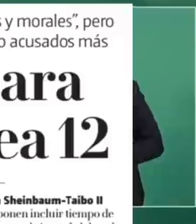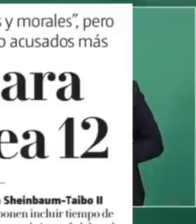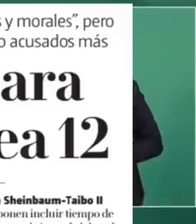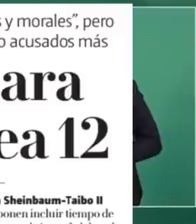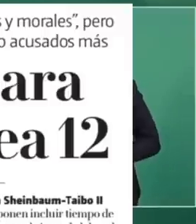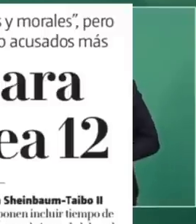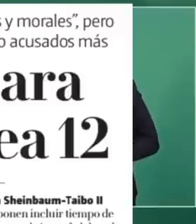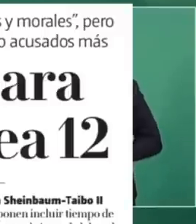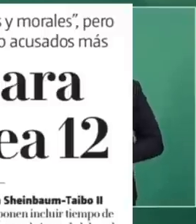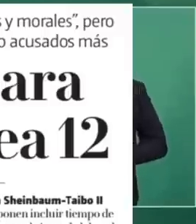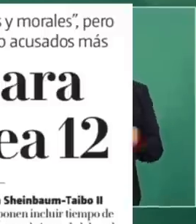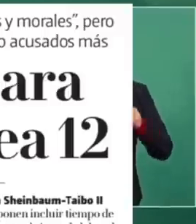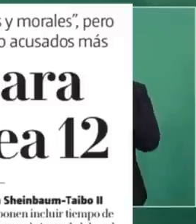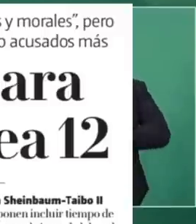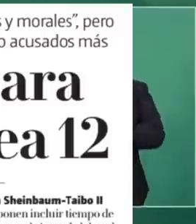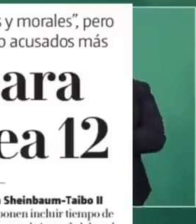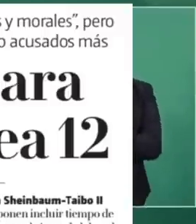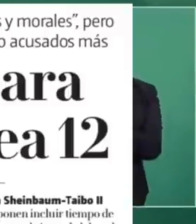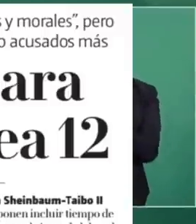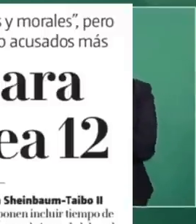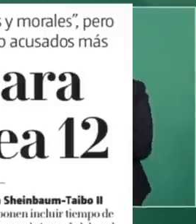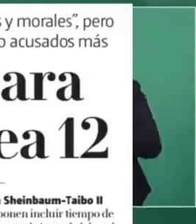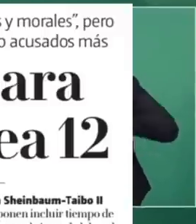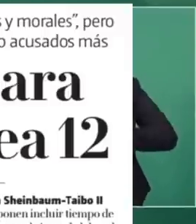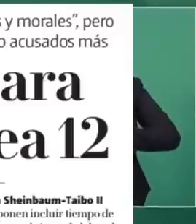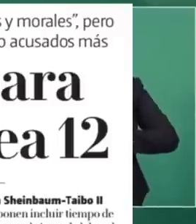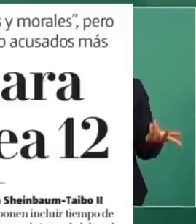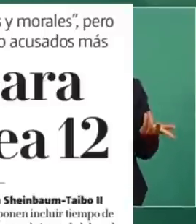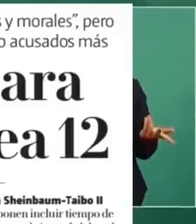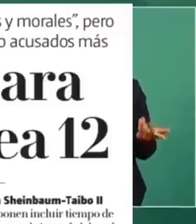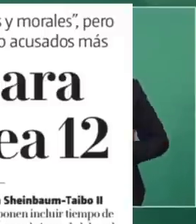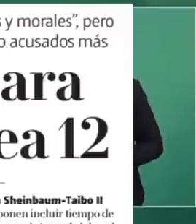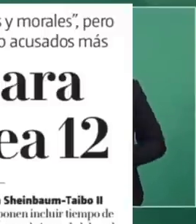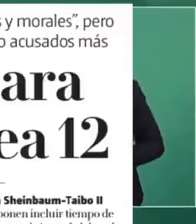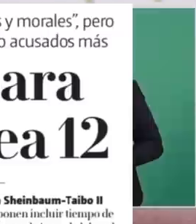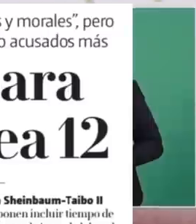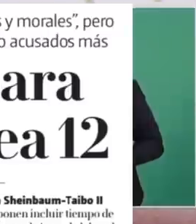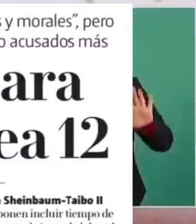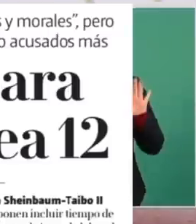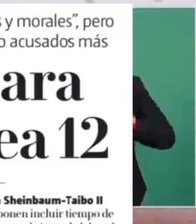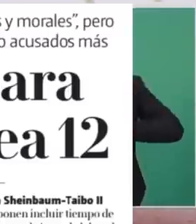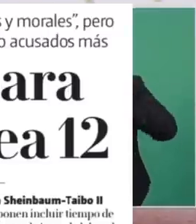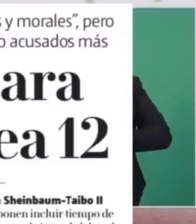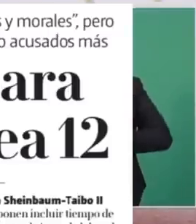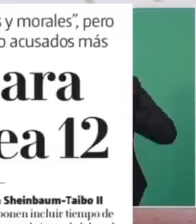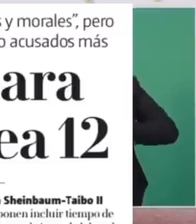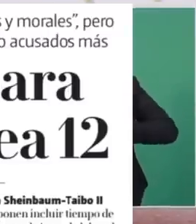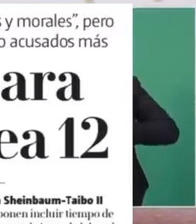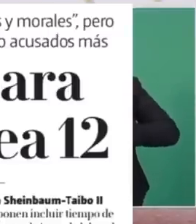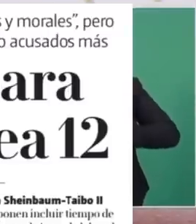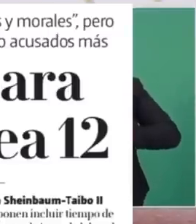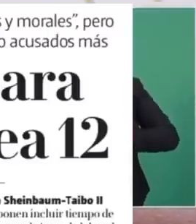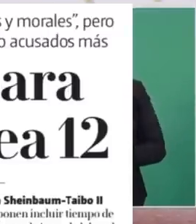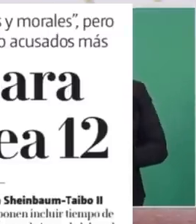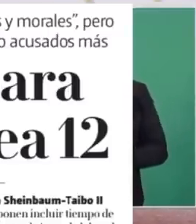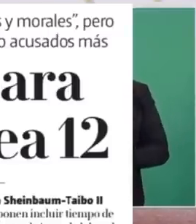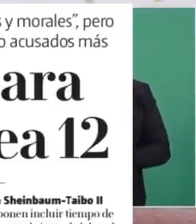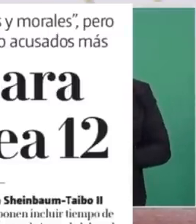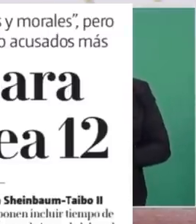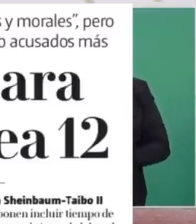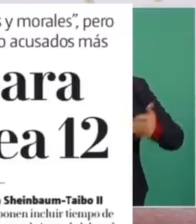institución corresponde a la investigación y depende esta Fiscalía de